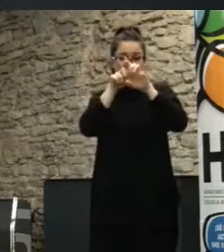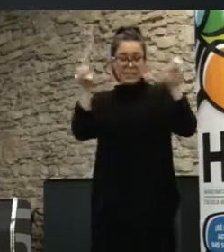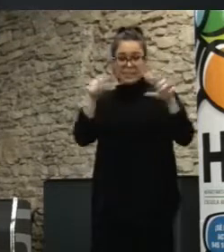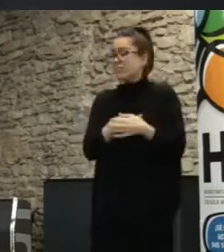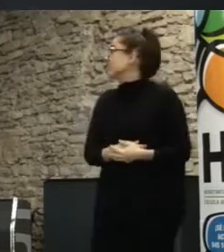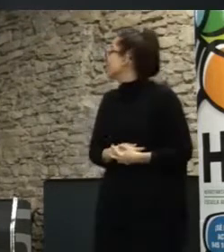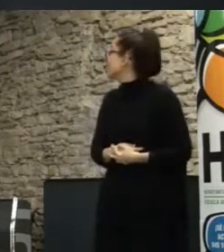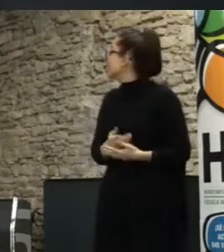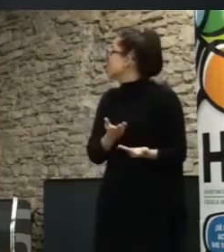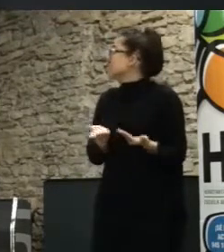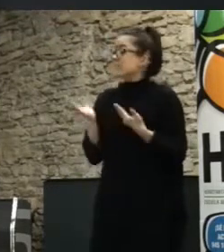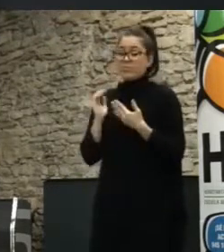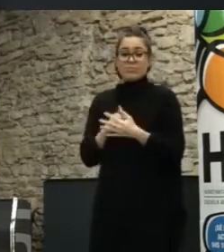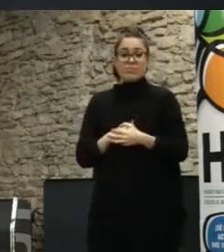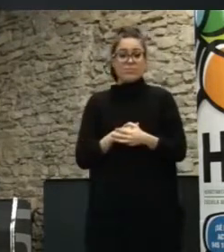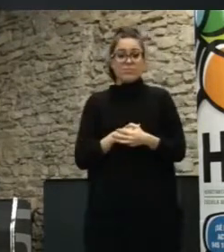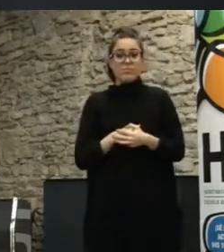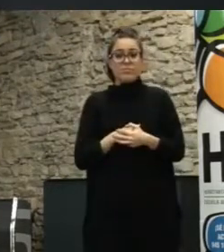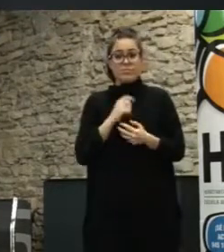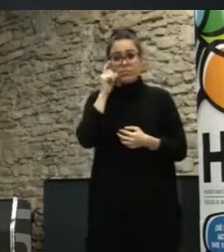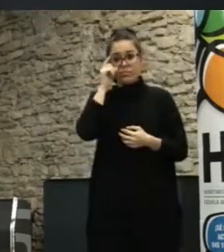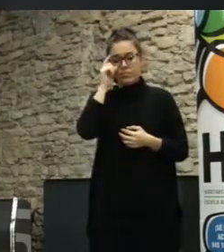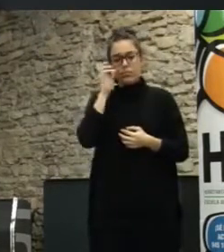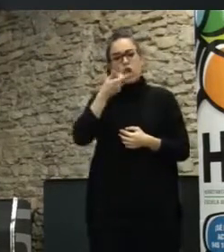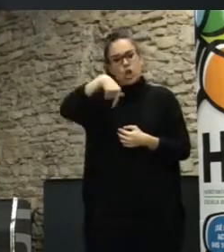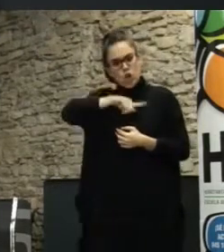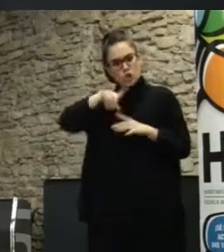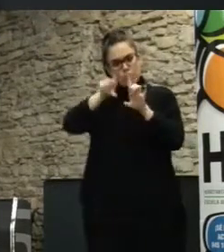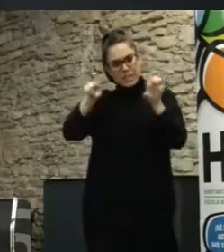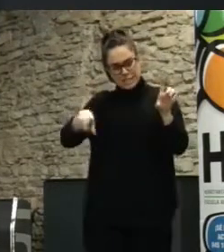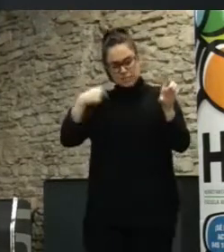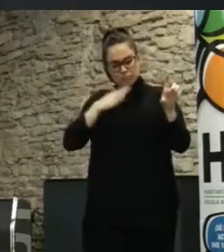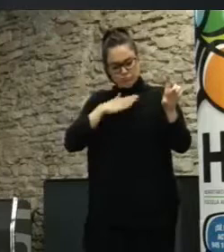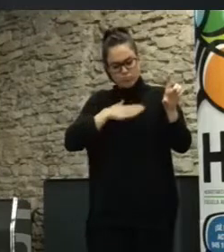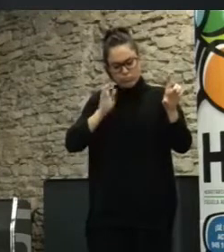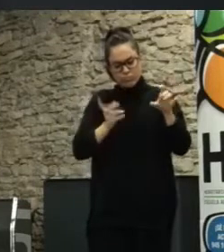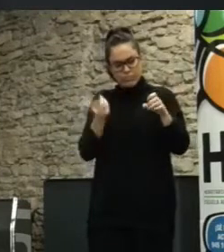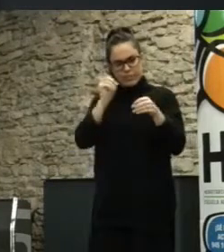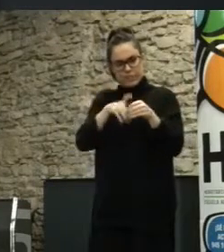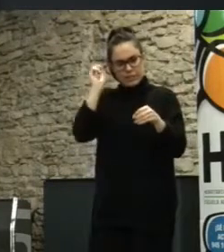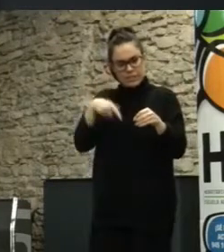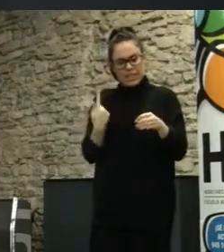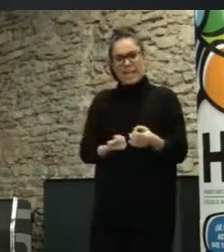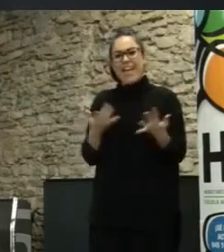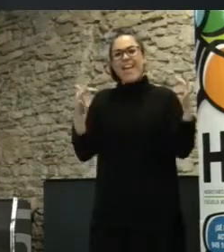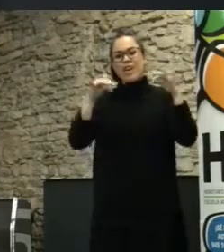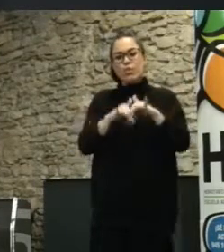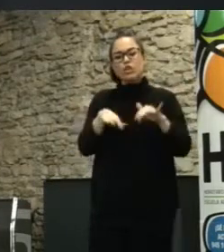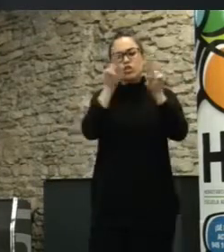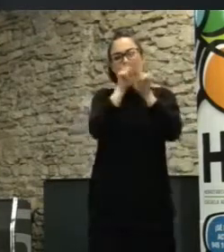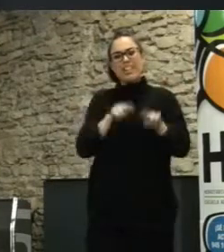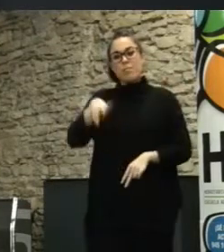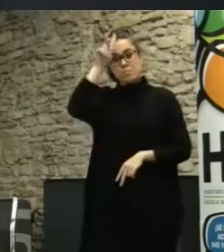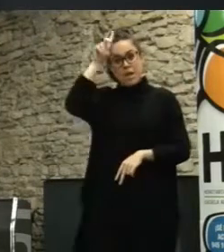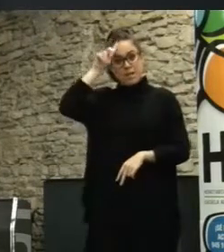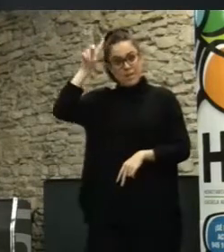investigación. Participa Lab de Medialas Prado es parte de esta red. El encuentro fundacional ha sido en febrero en Madrid, en Medialas